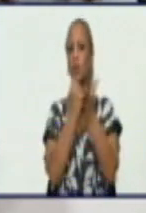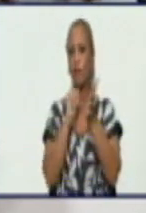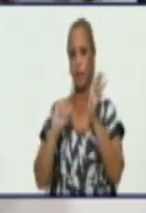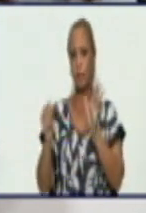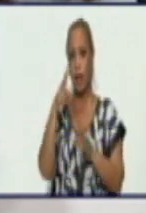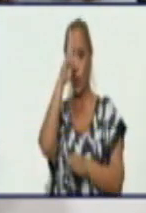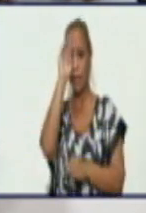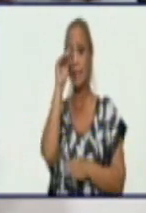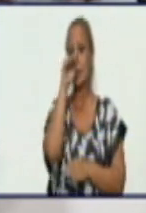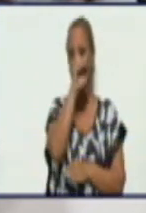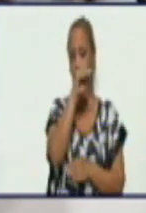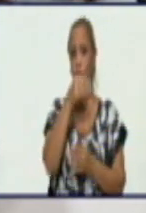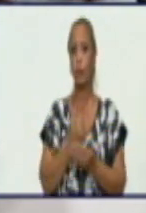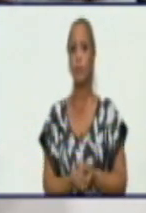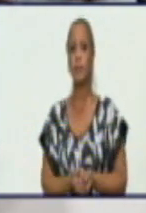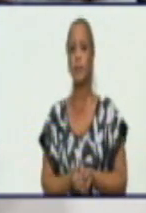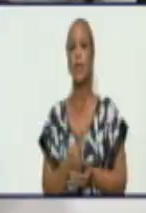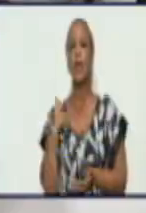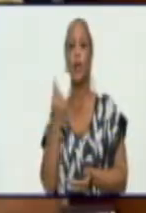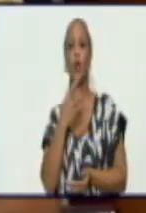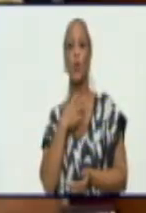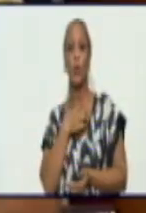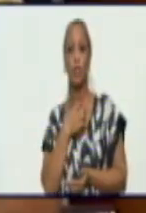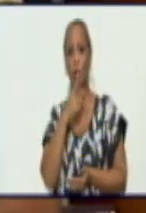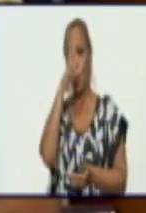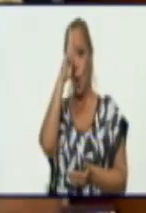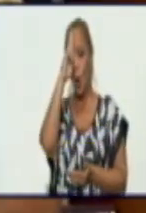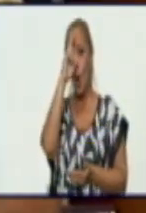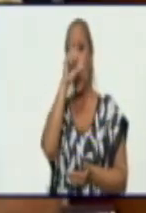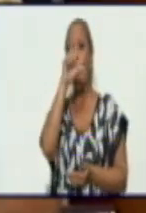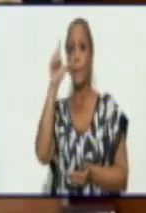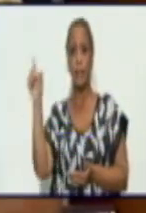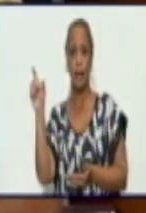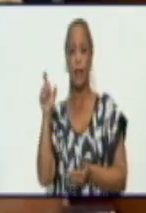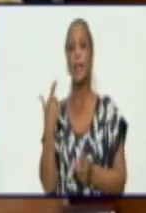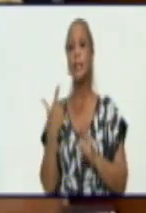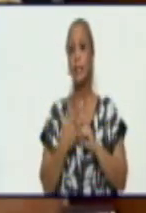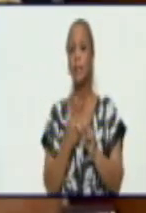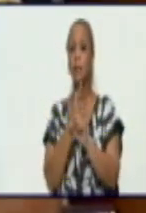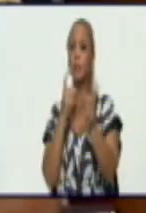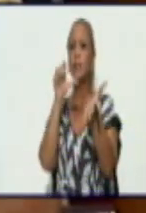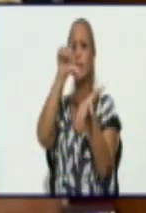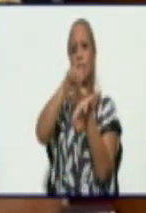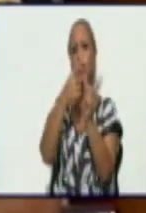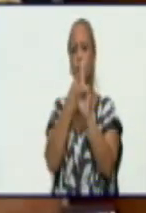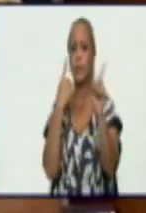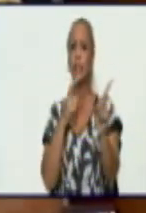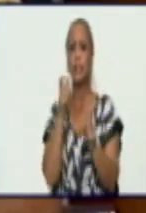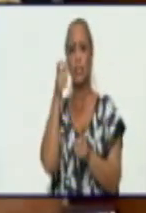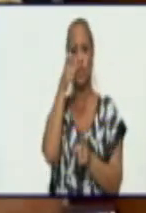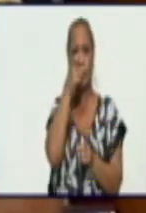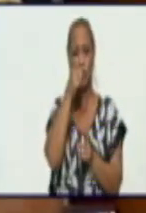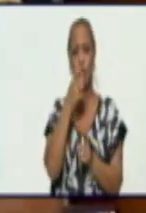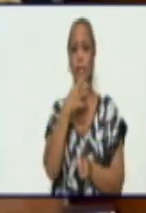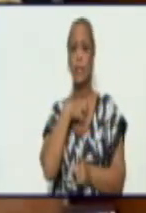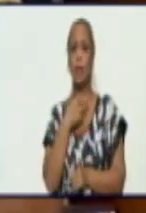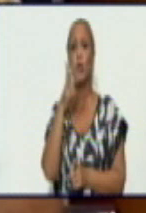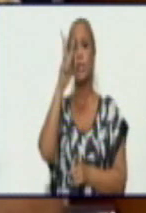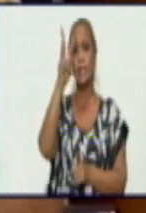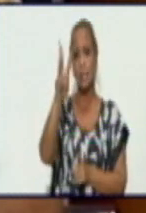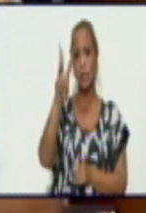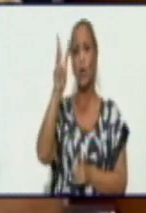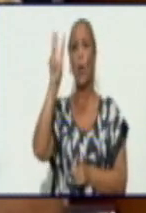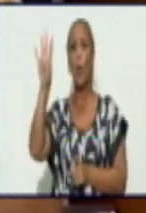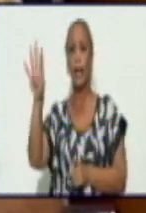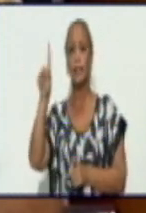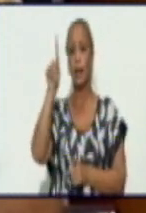en nuestros hospitales y en los centros de aislamiento. Y como sospechosos, en estos momentos tenemos 341 casos.